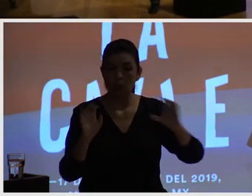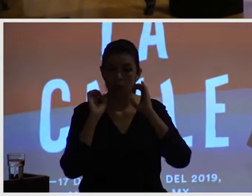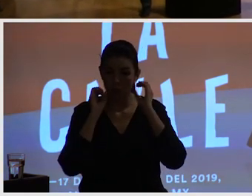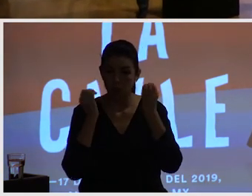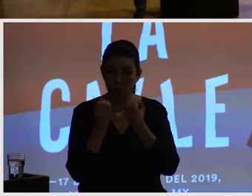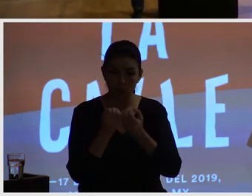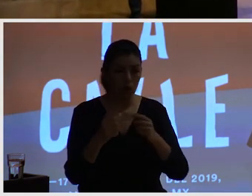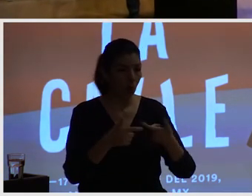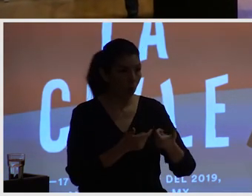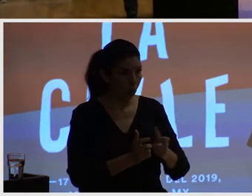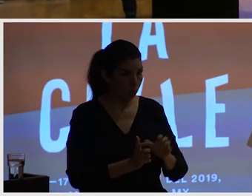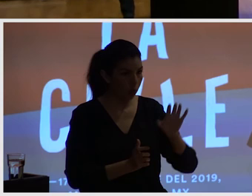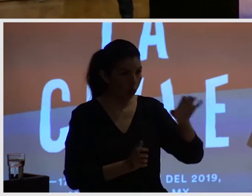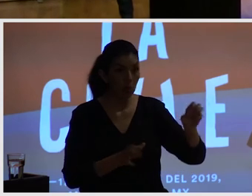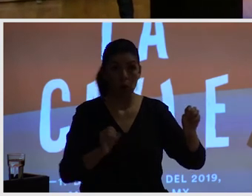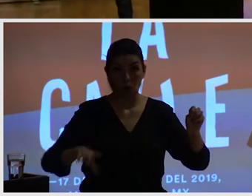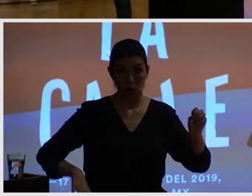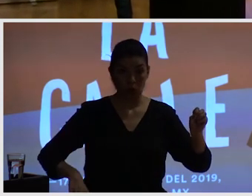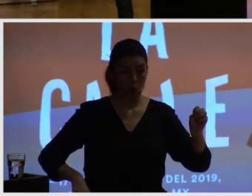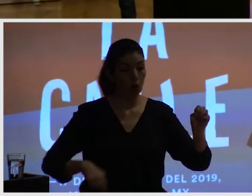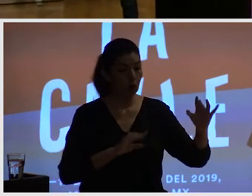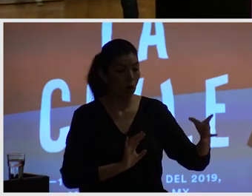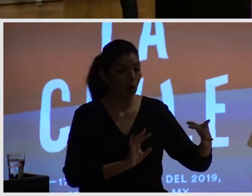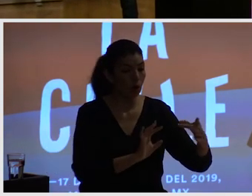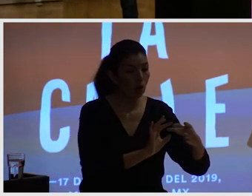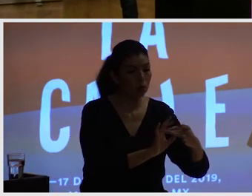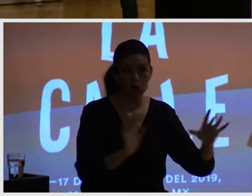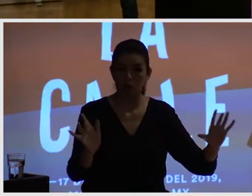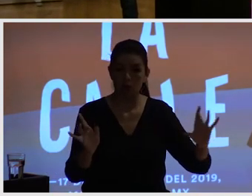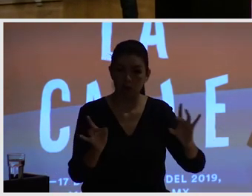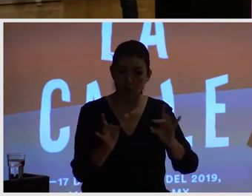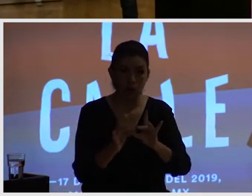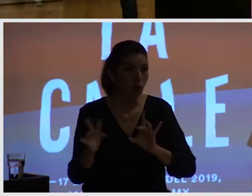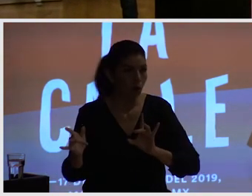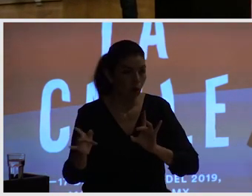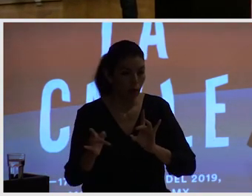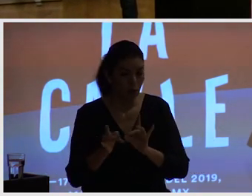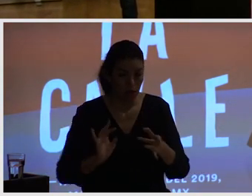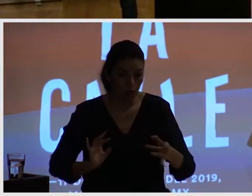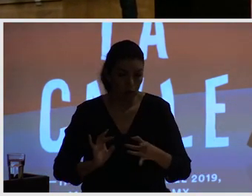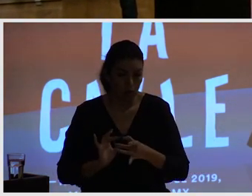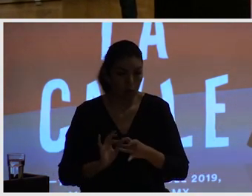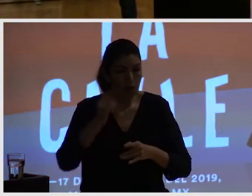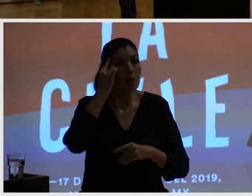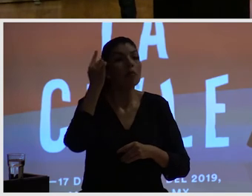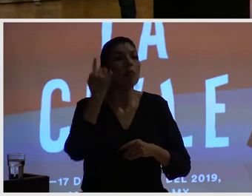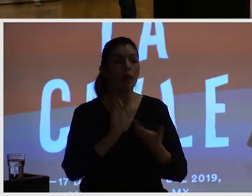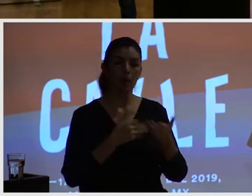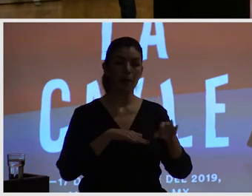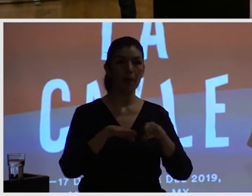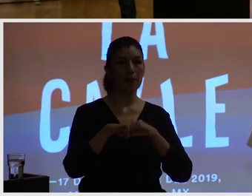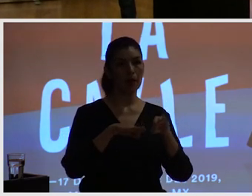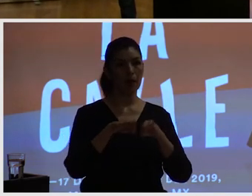también la autoridad y cuando podemos si tenemos ciudades que están interesadas desde un punto de vista digamos del sector público queremos